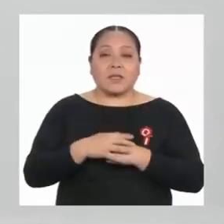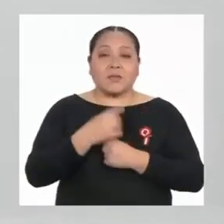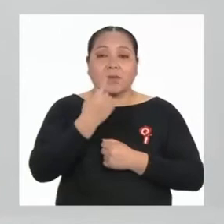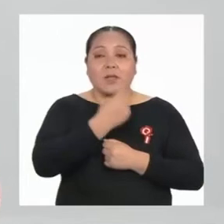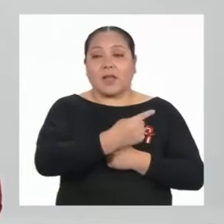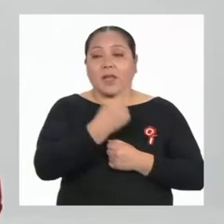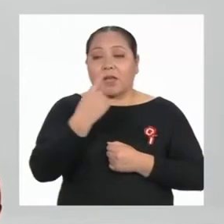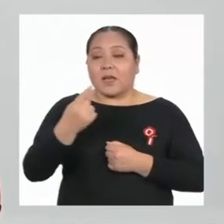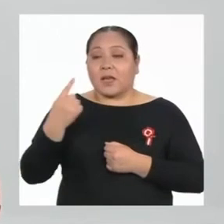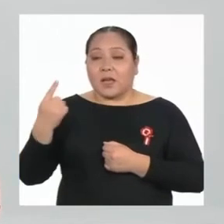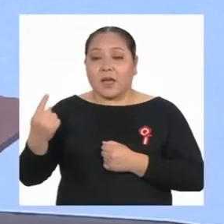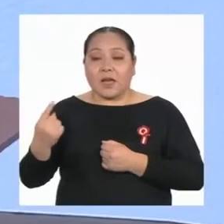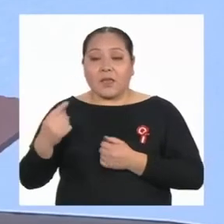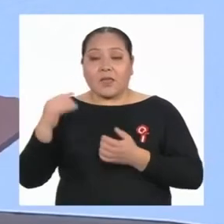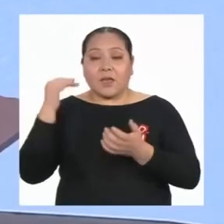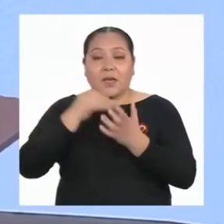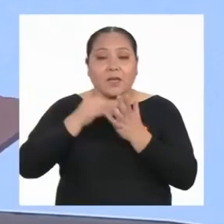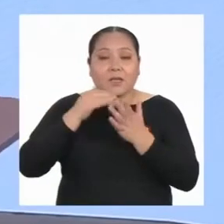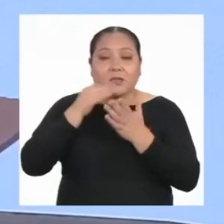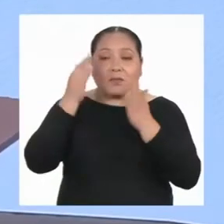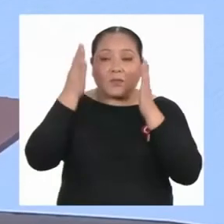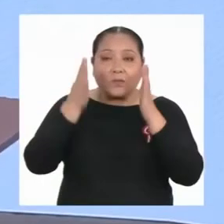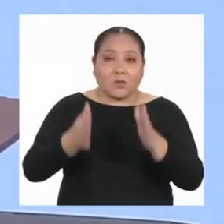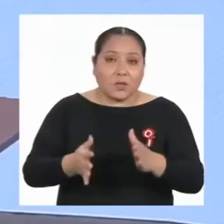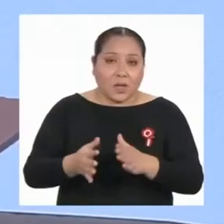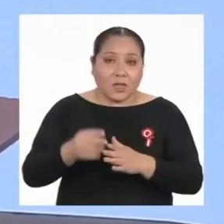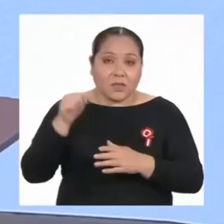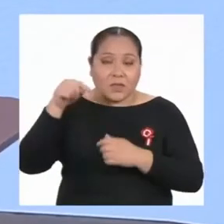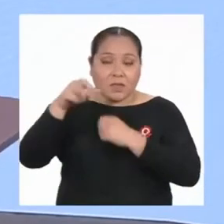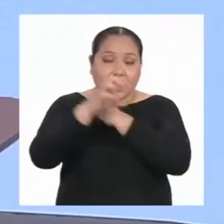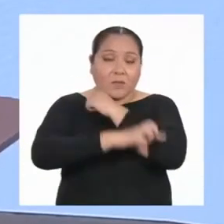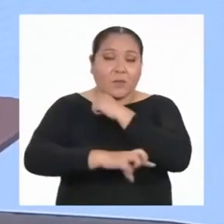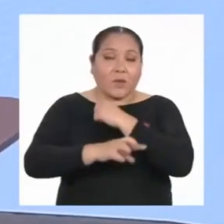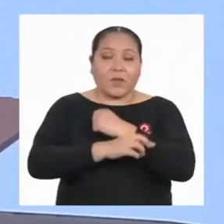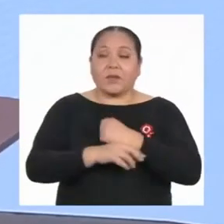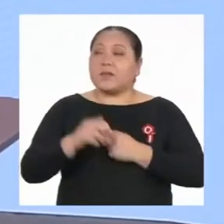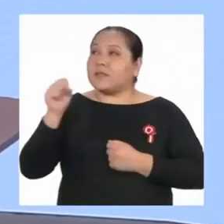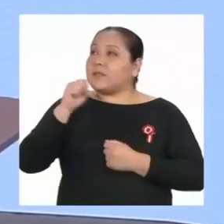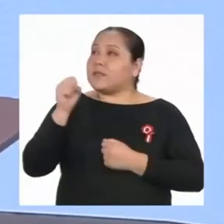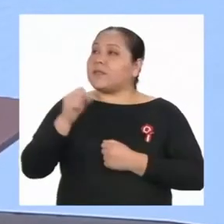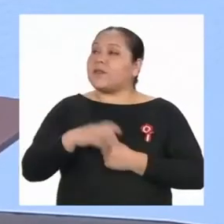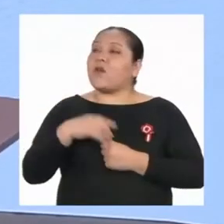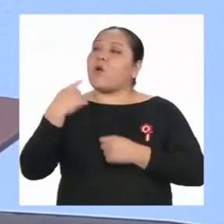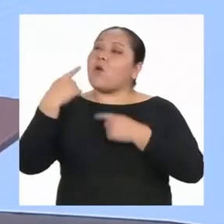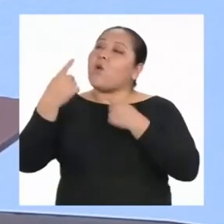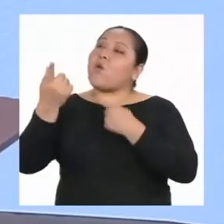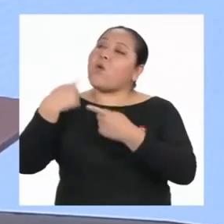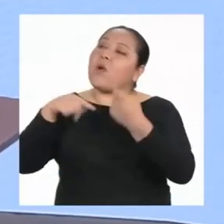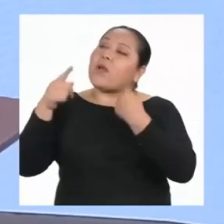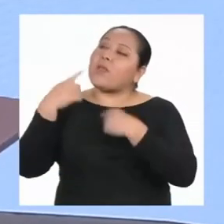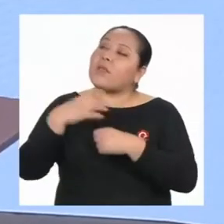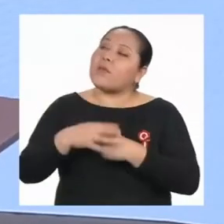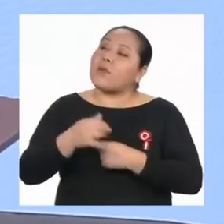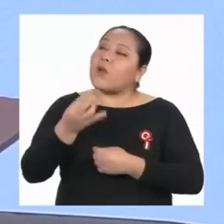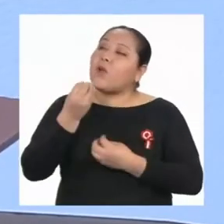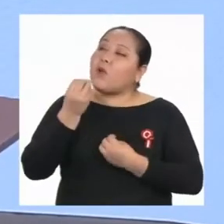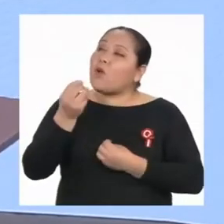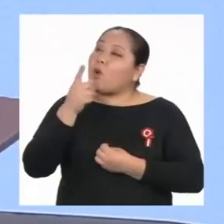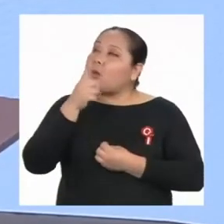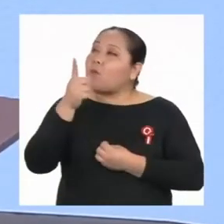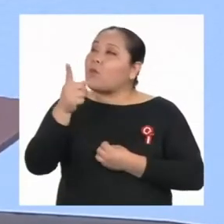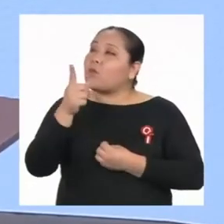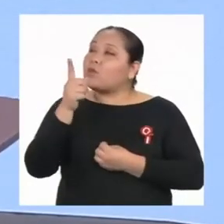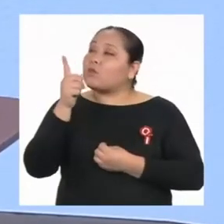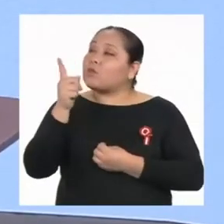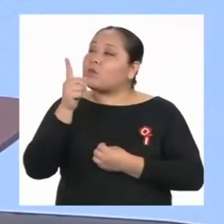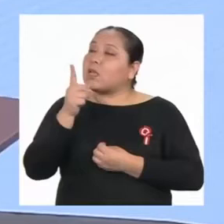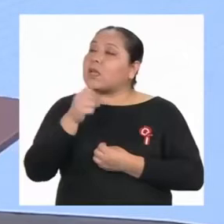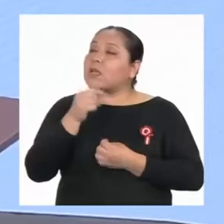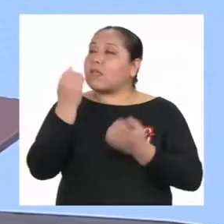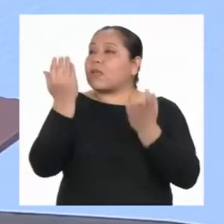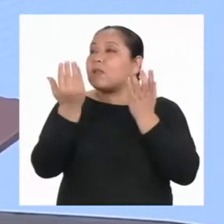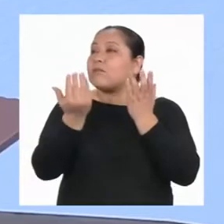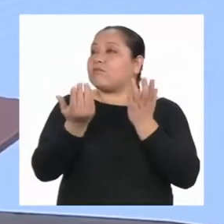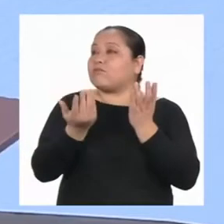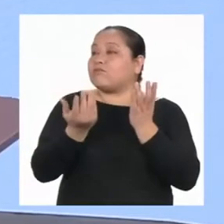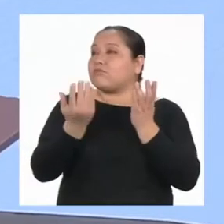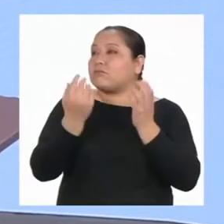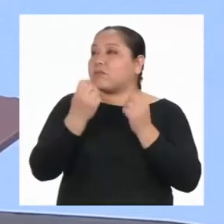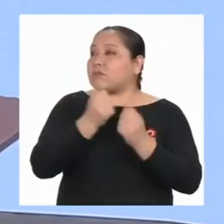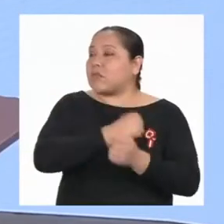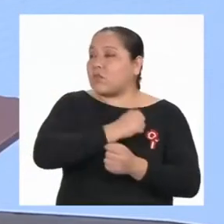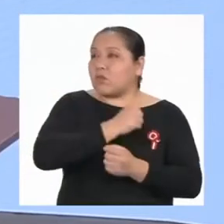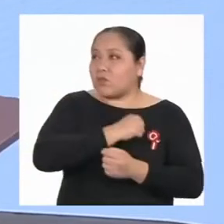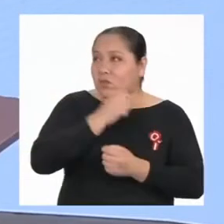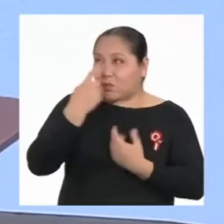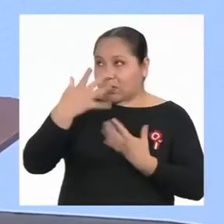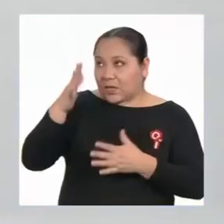estudiante del país. ¡Sí, profesora! Cuéntame un poco, ¿cómo era usted en la secundaria? ¿Ya sabía que